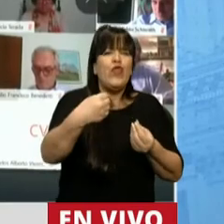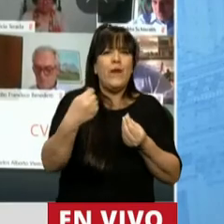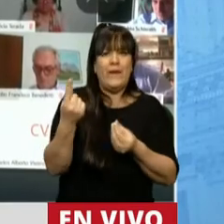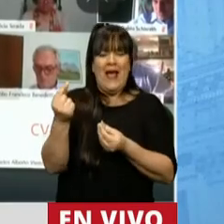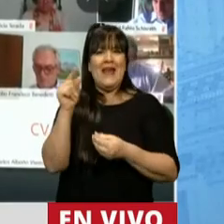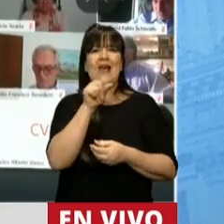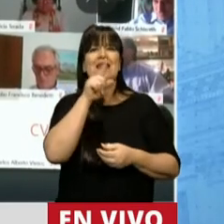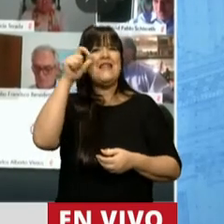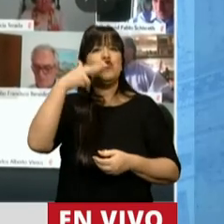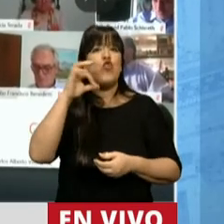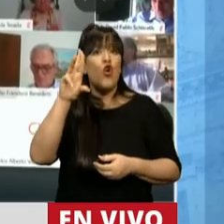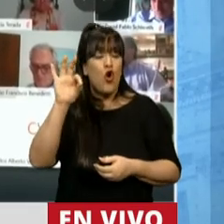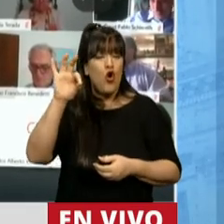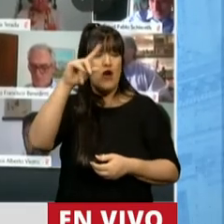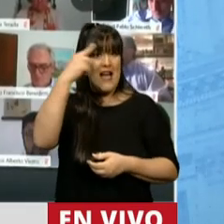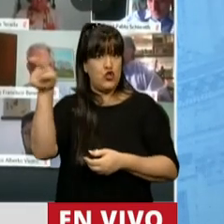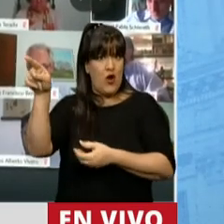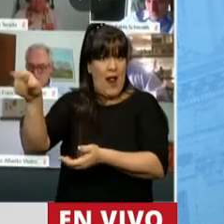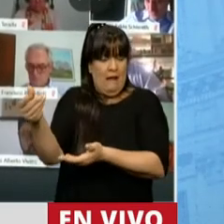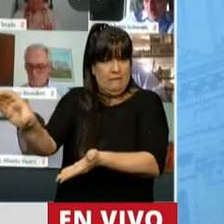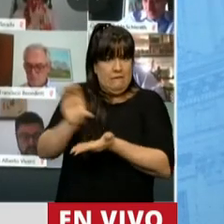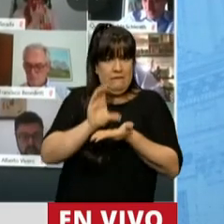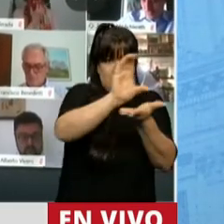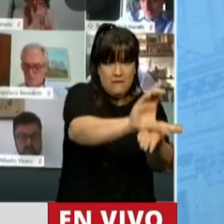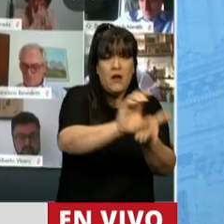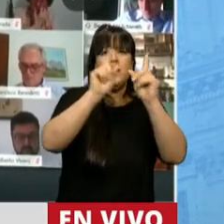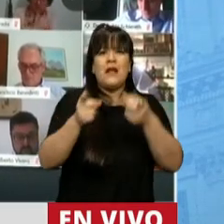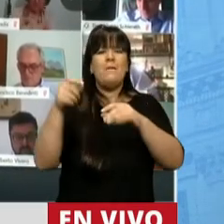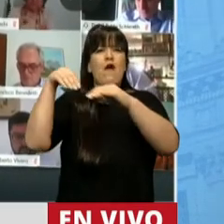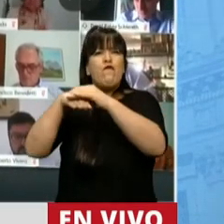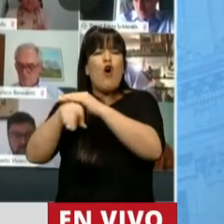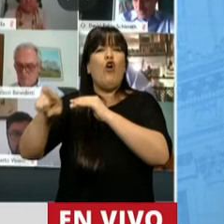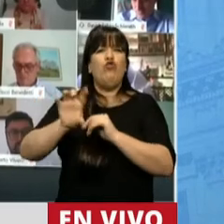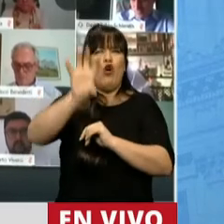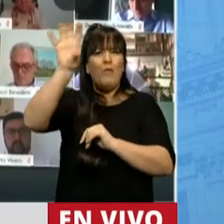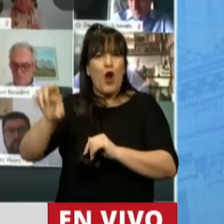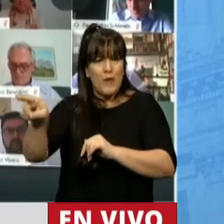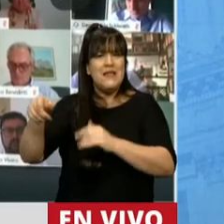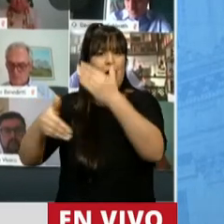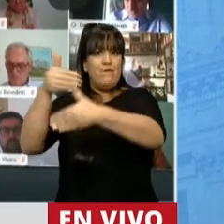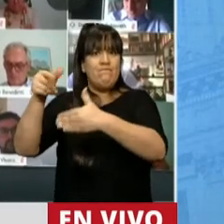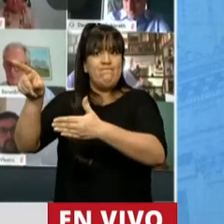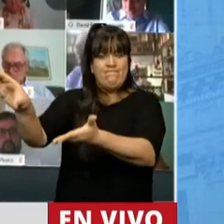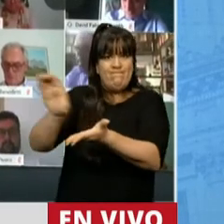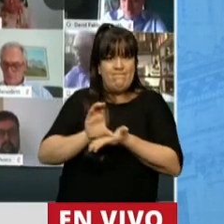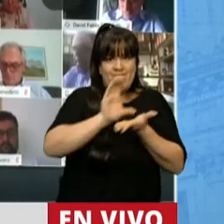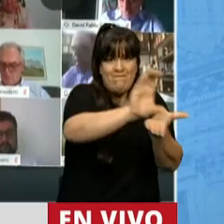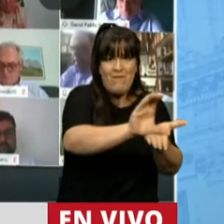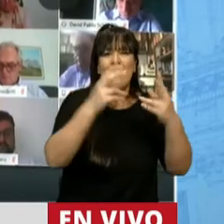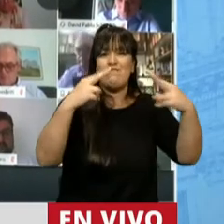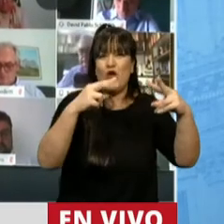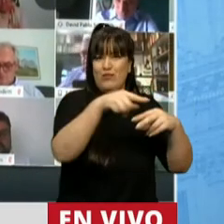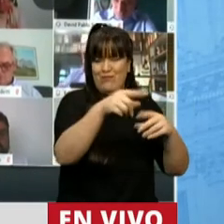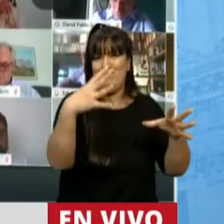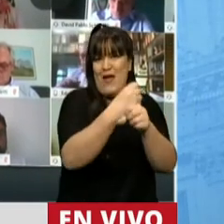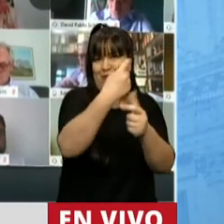del Tesoro Nacional y otros recursos canalizados a través del Fondo Fiduciario para el Desarrollo Provincial con el objetivo de atender